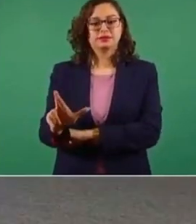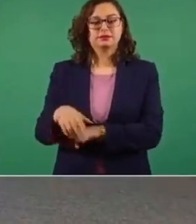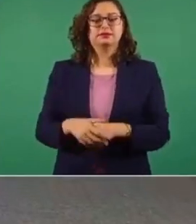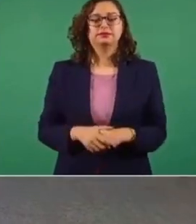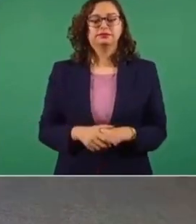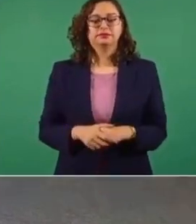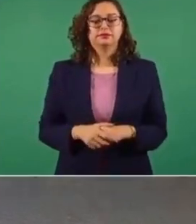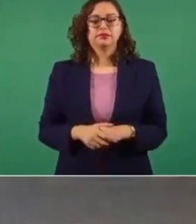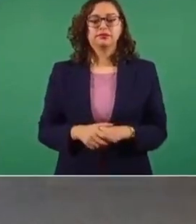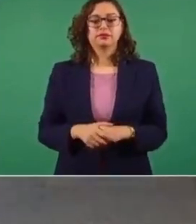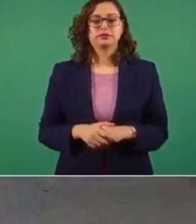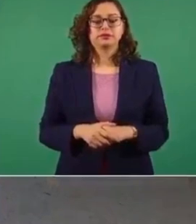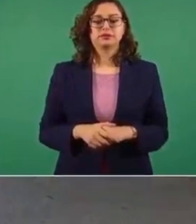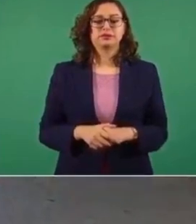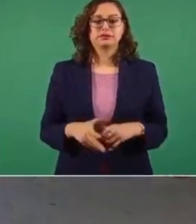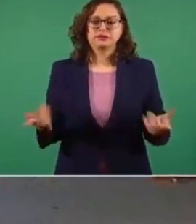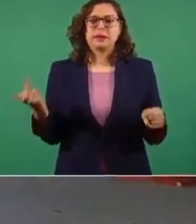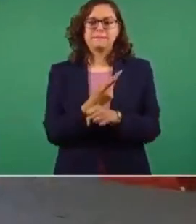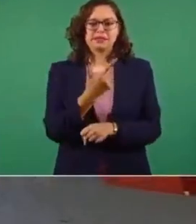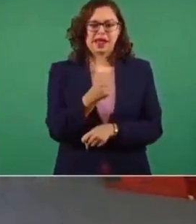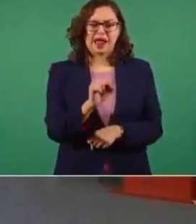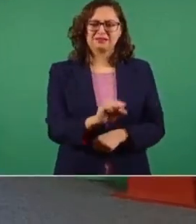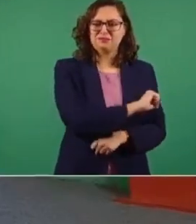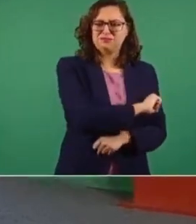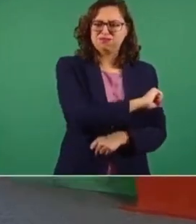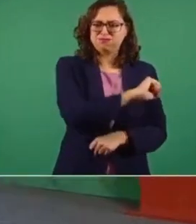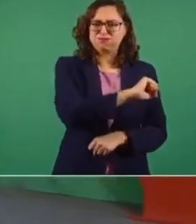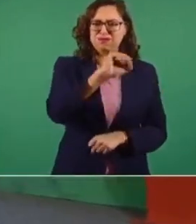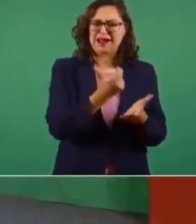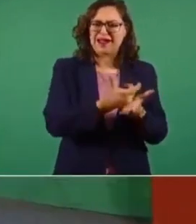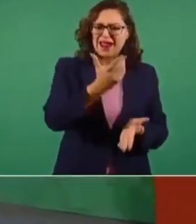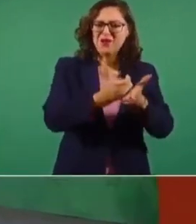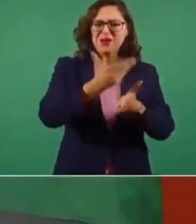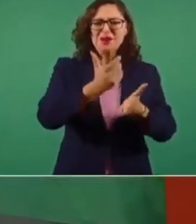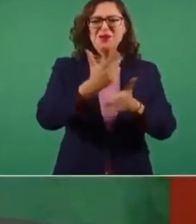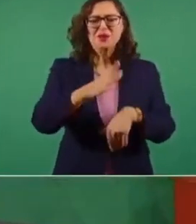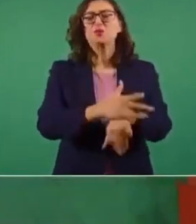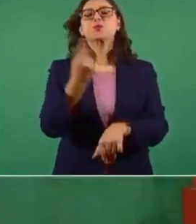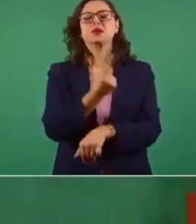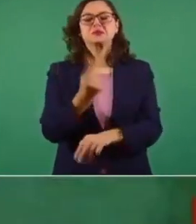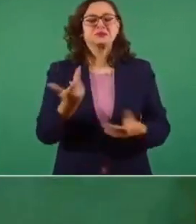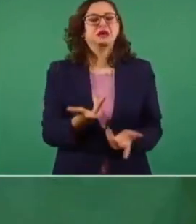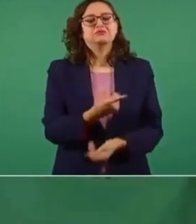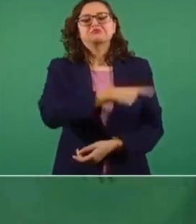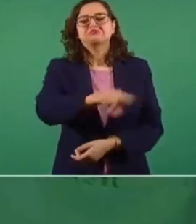¿Por qué se incrementó tanto el precio del gas? Porque no había competencia.